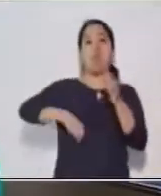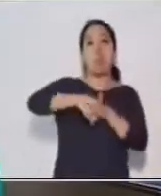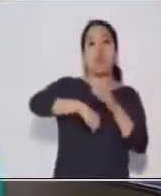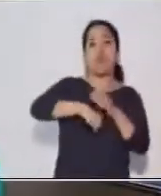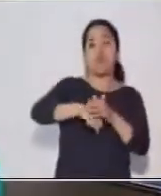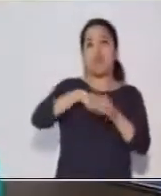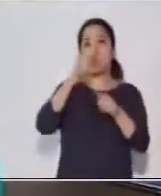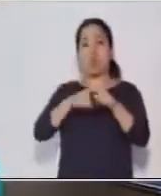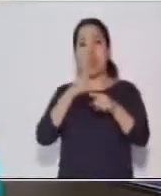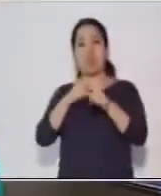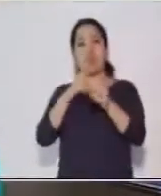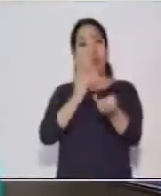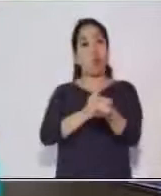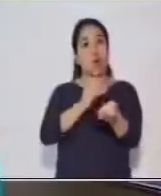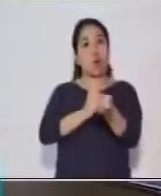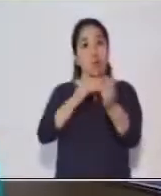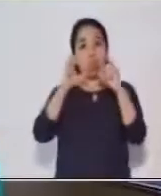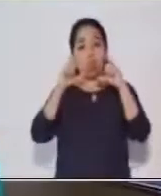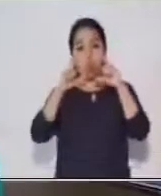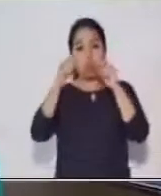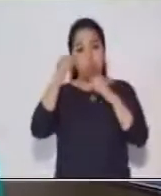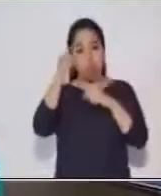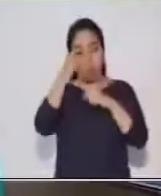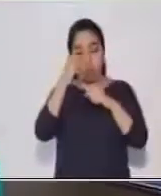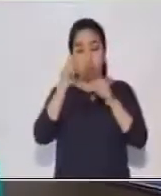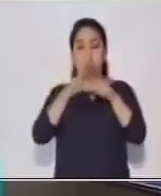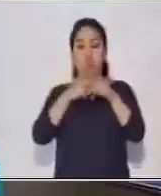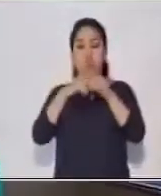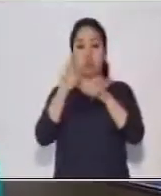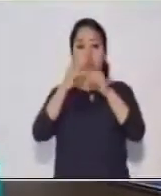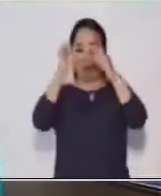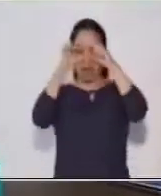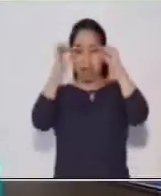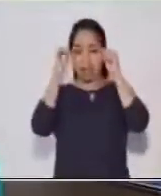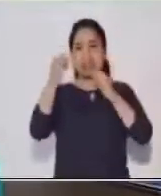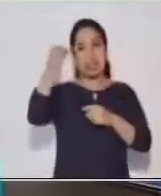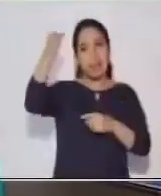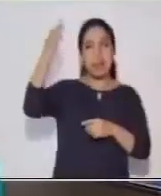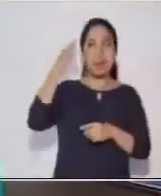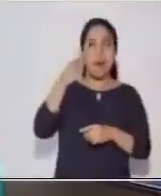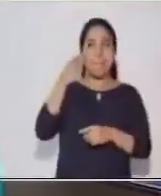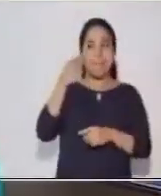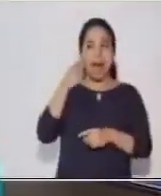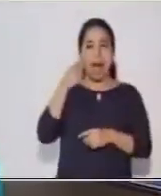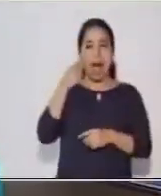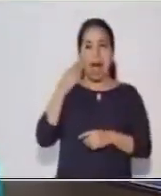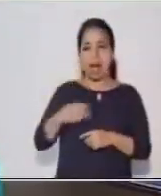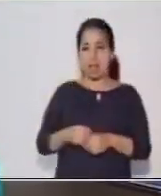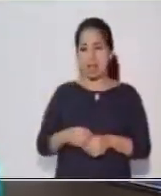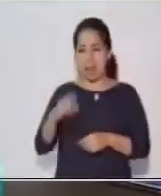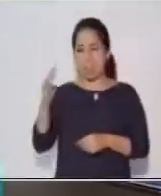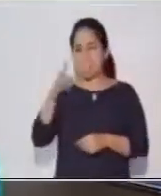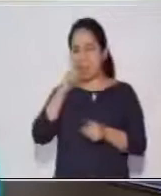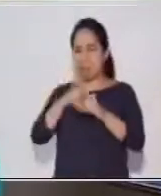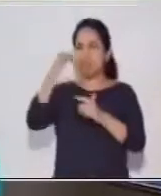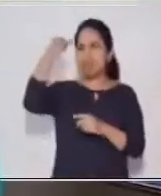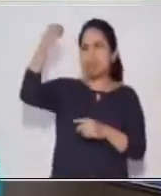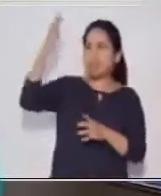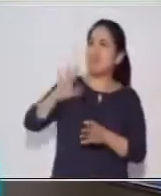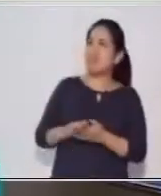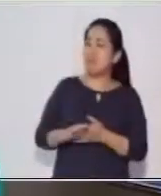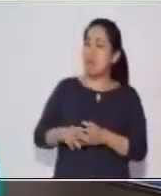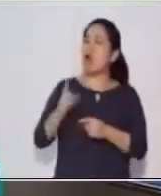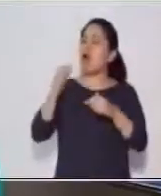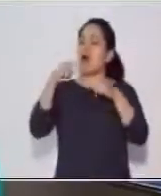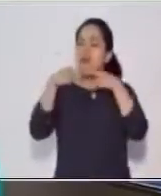oftalmólogo, cuando usaba lentes. También se imaginaron a la mamá de Marco, ¿verdad que sí? Tienen una muy buena imaginación. Los